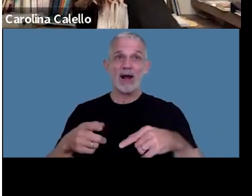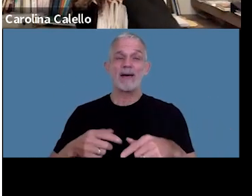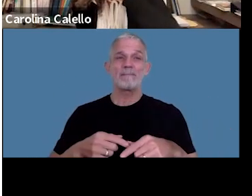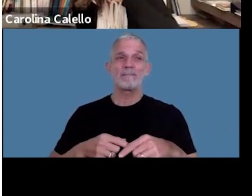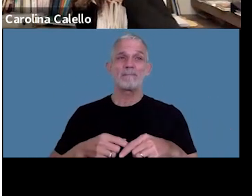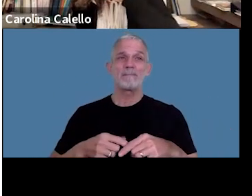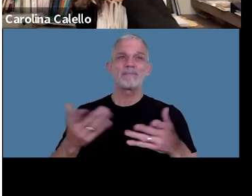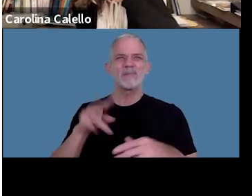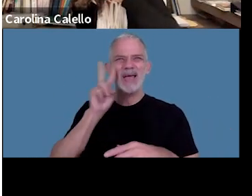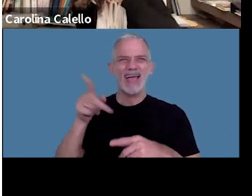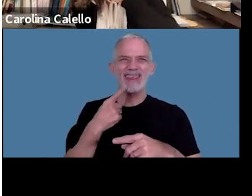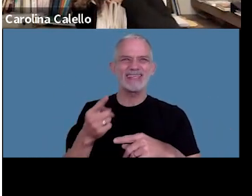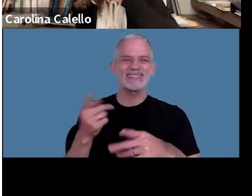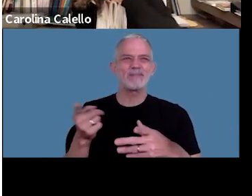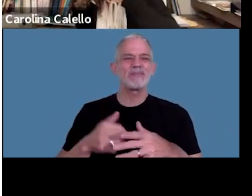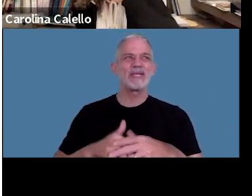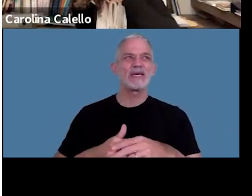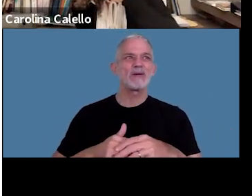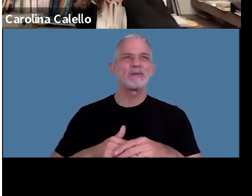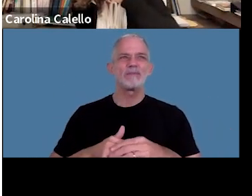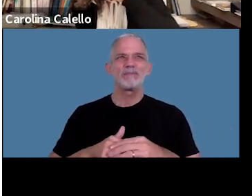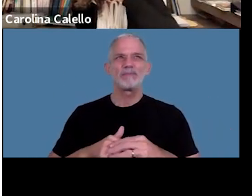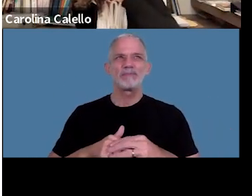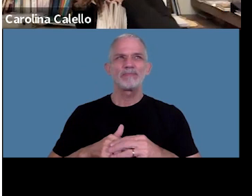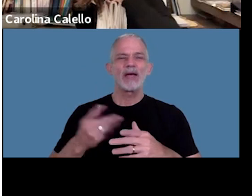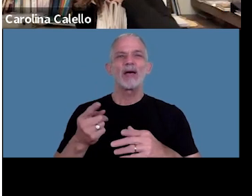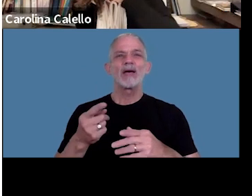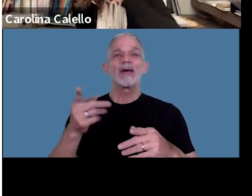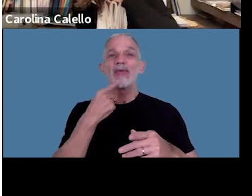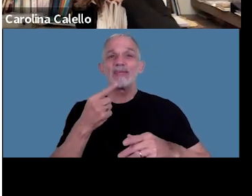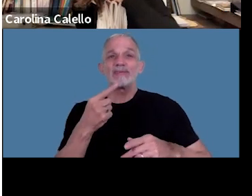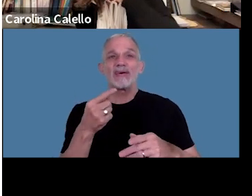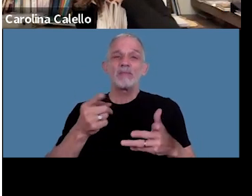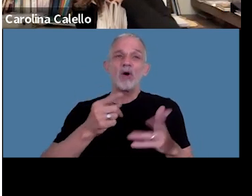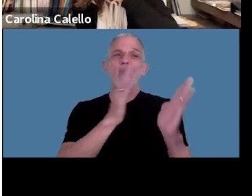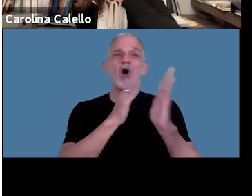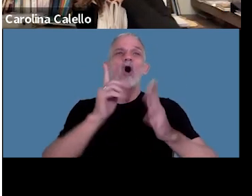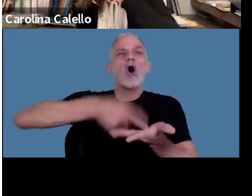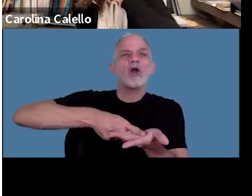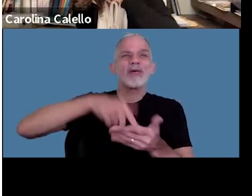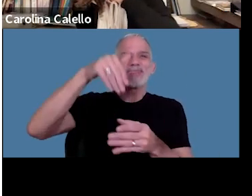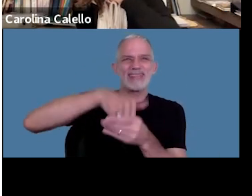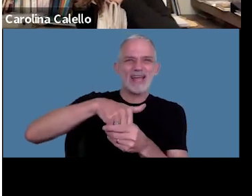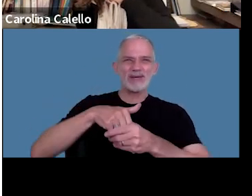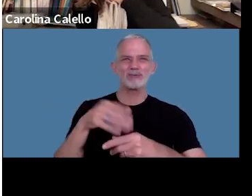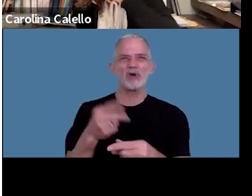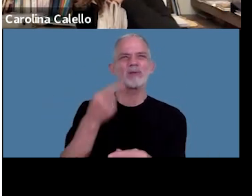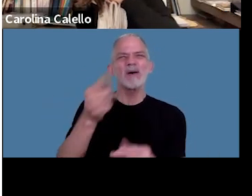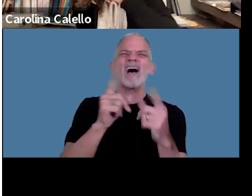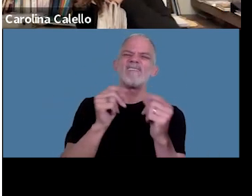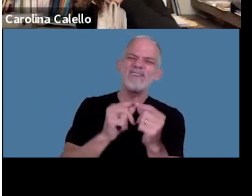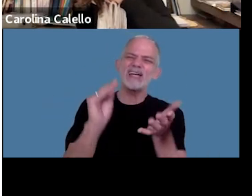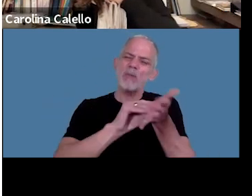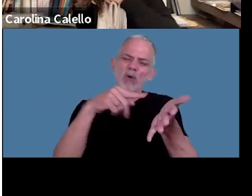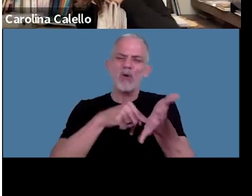ven que dice con carácter dice orden de intervención se indicará la fecha que dispone la